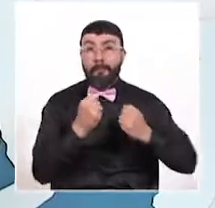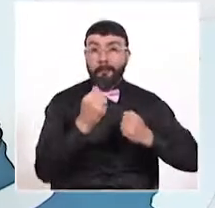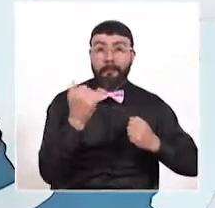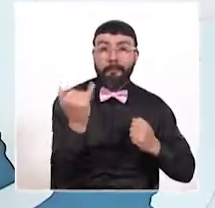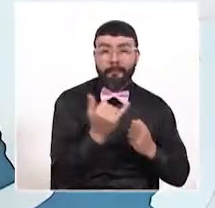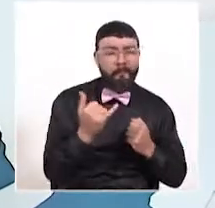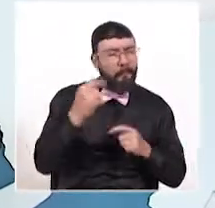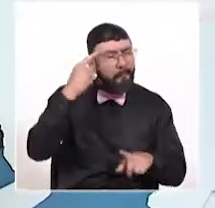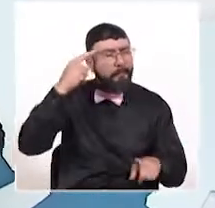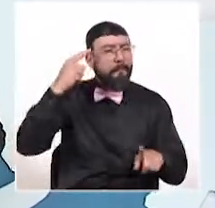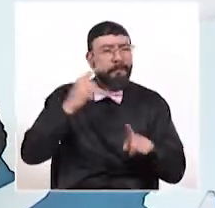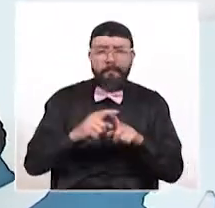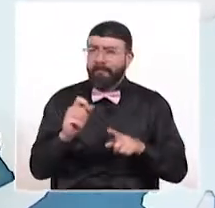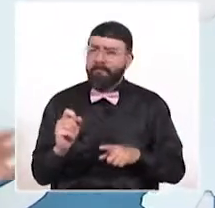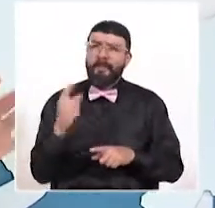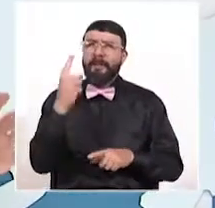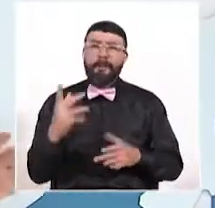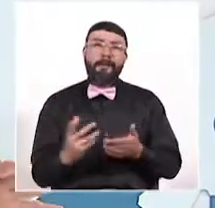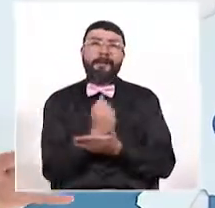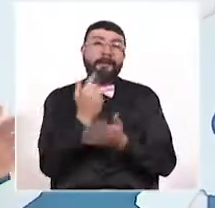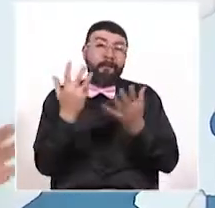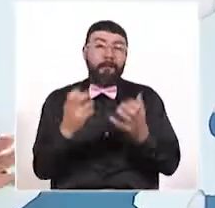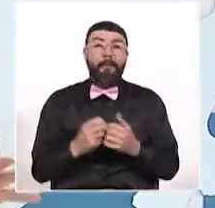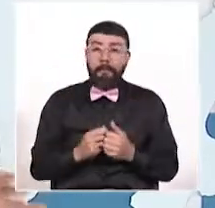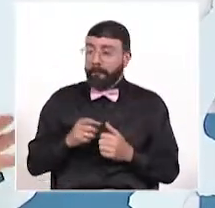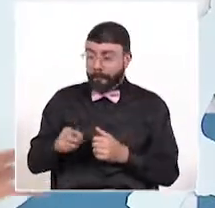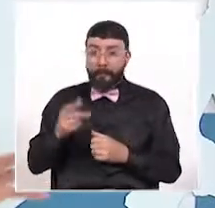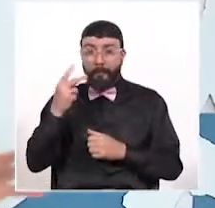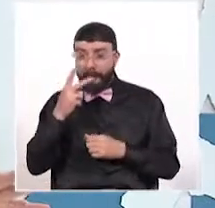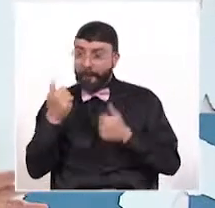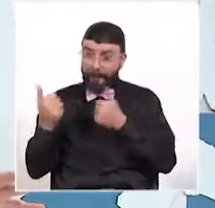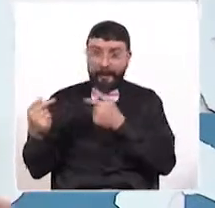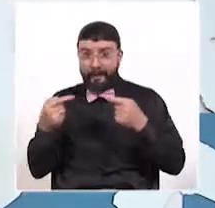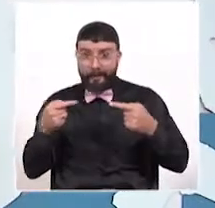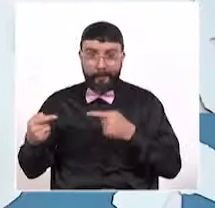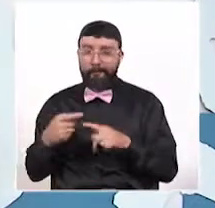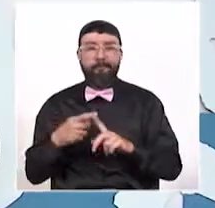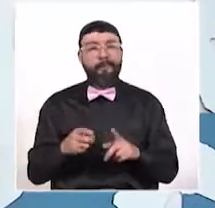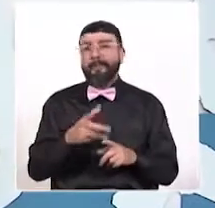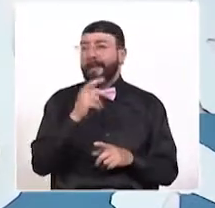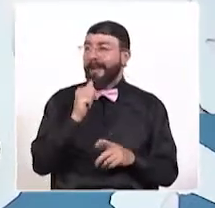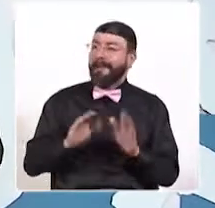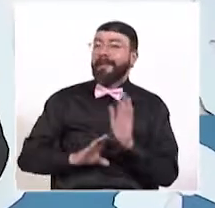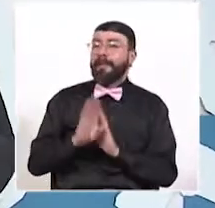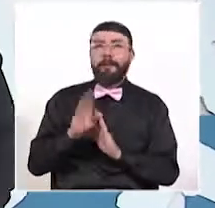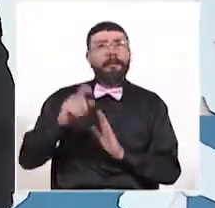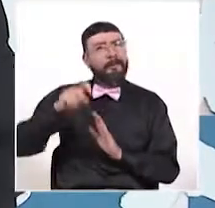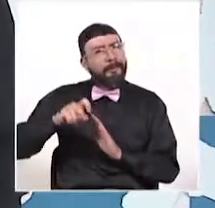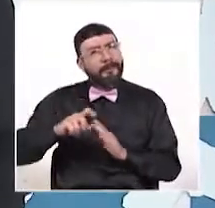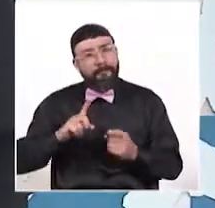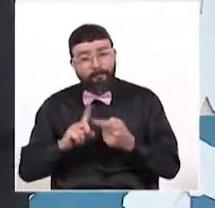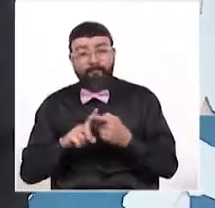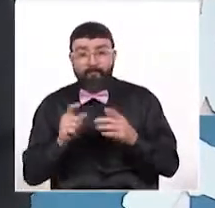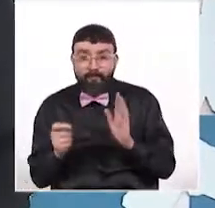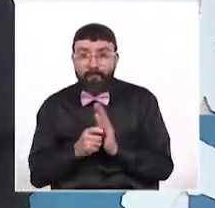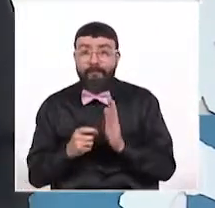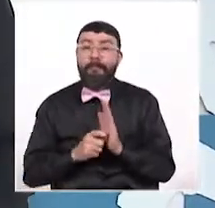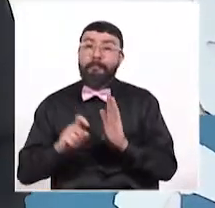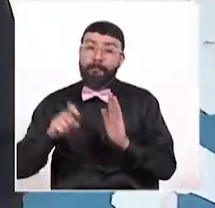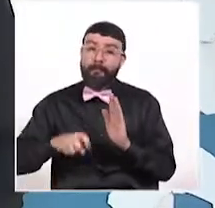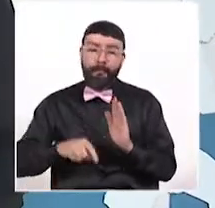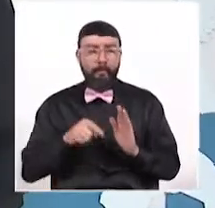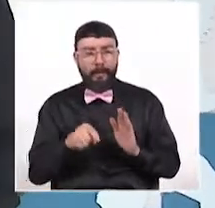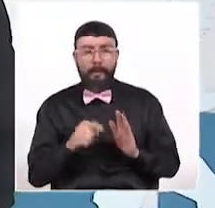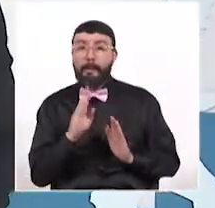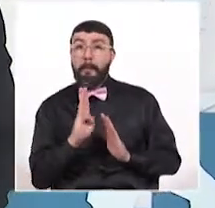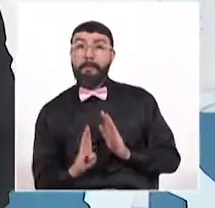de obtener su primera victoria. A los matecañas, aunque juegan bien, no se les dan los resultados, por eso necesitan sumar sí o sí, porque están muy comprometidos